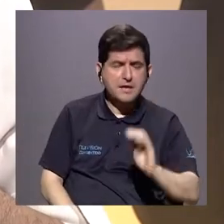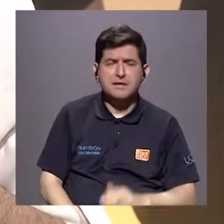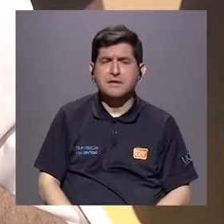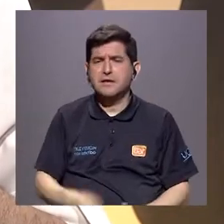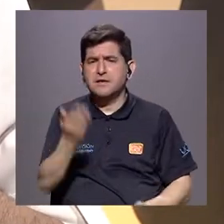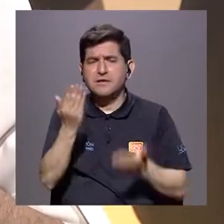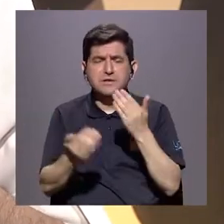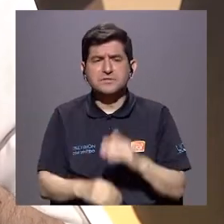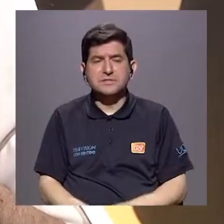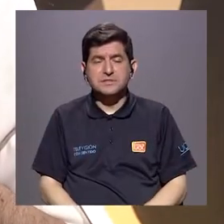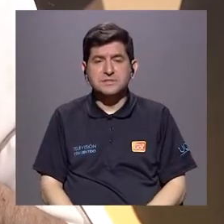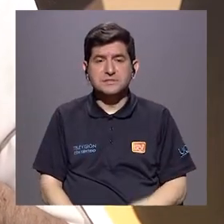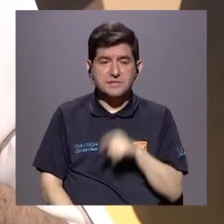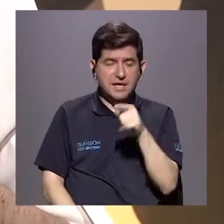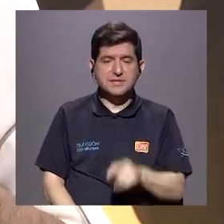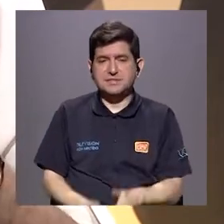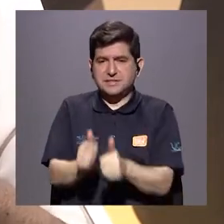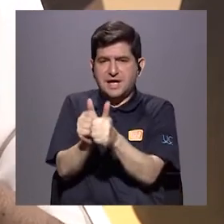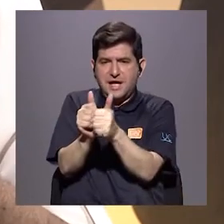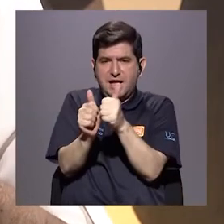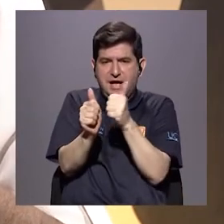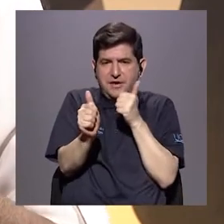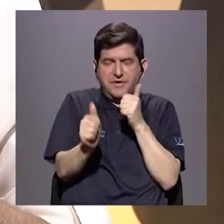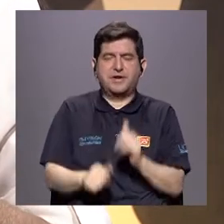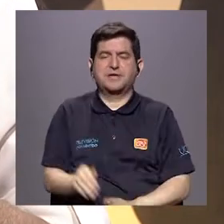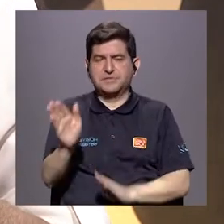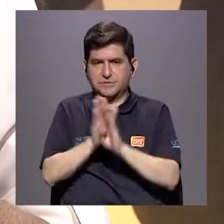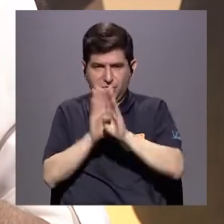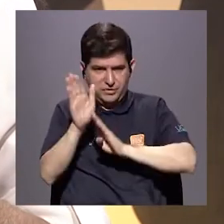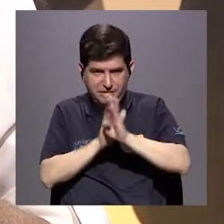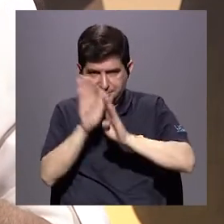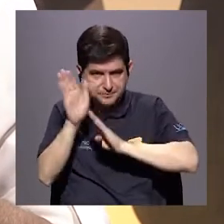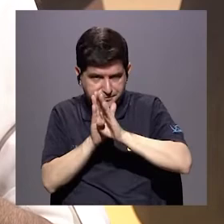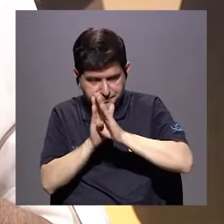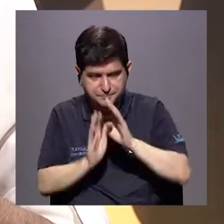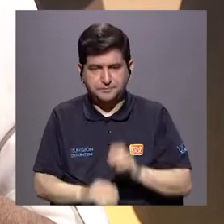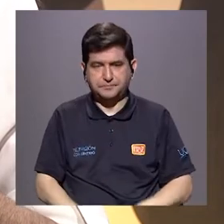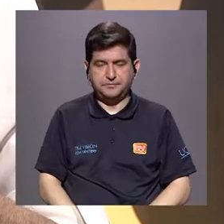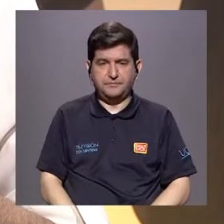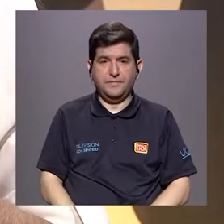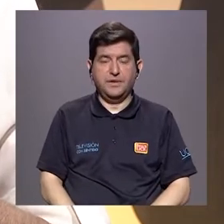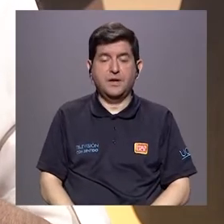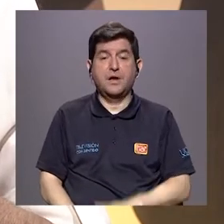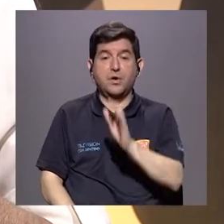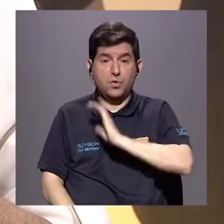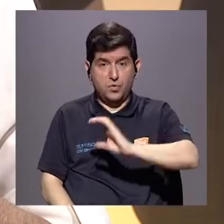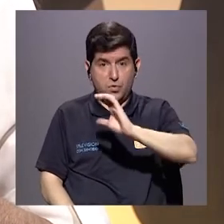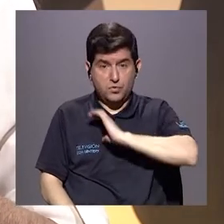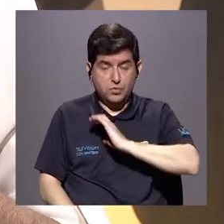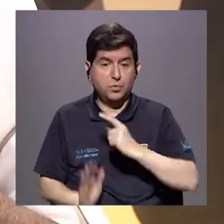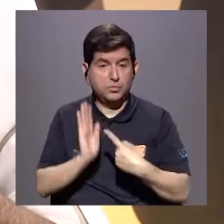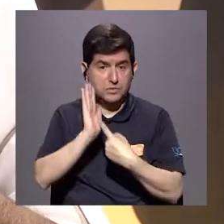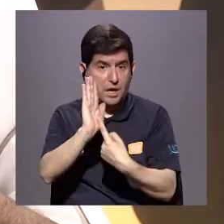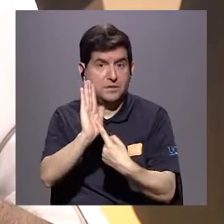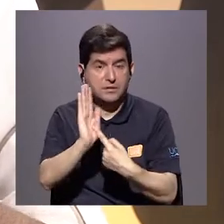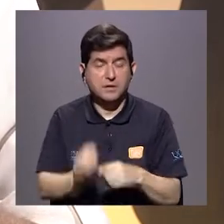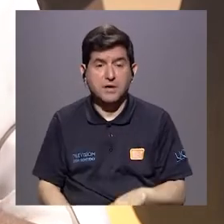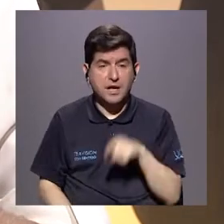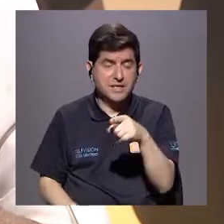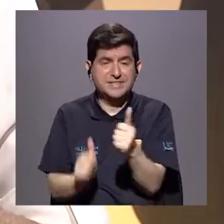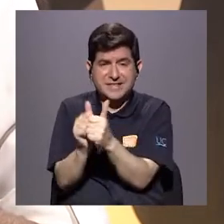pequeños, la regresión a etapas anteriores del desarrollo, indicadores de comportamiento son